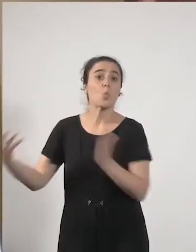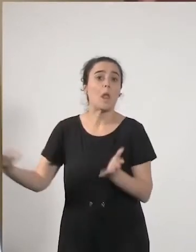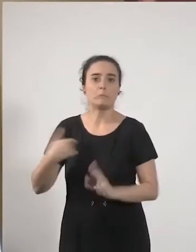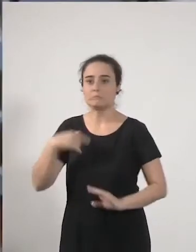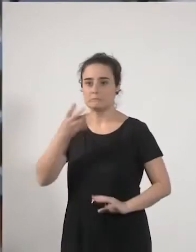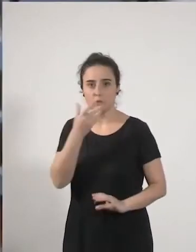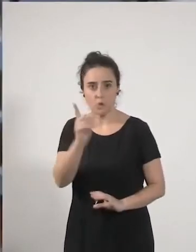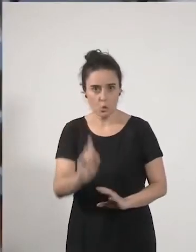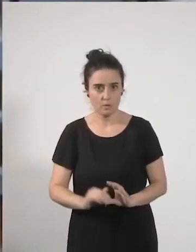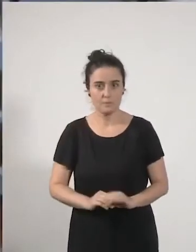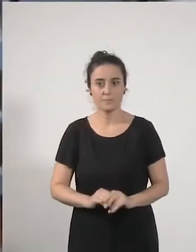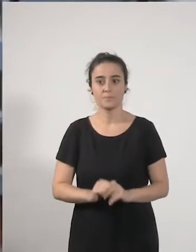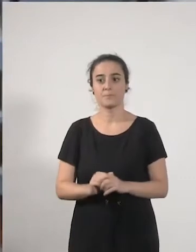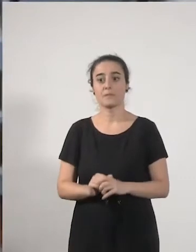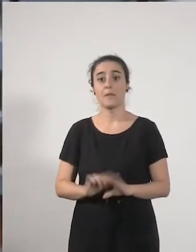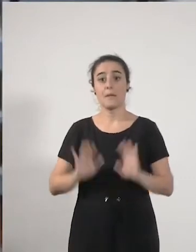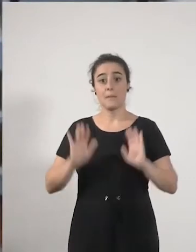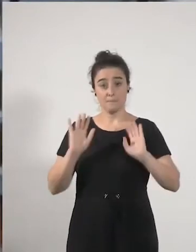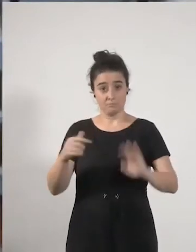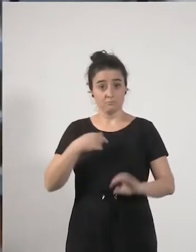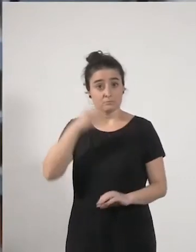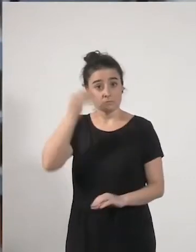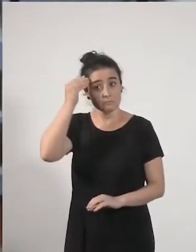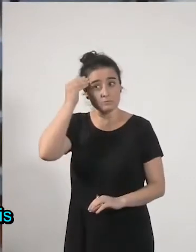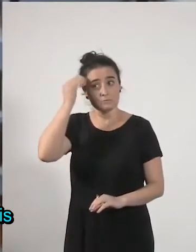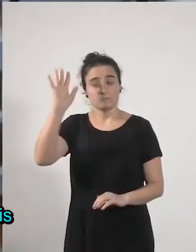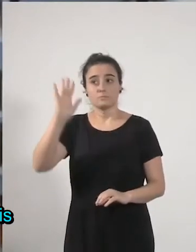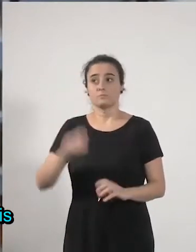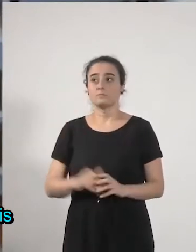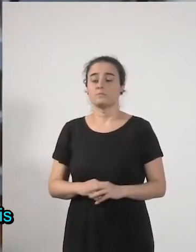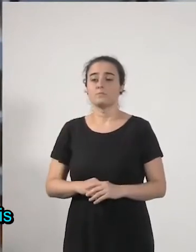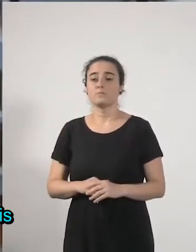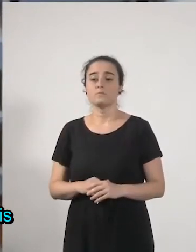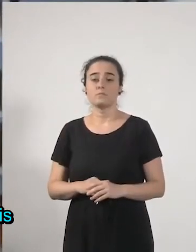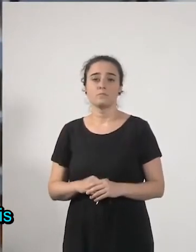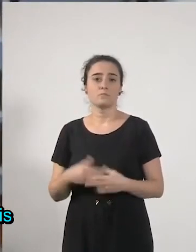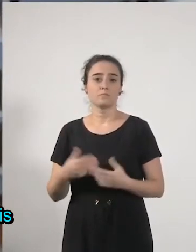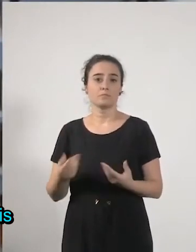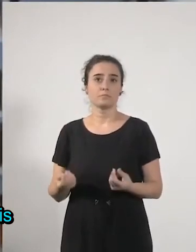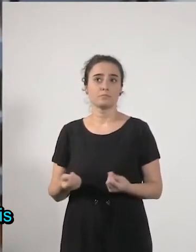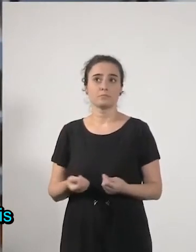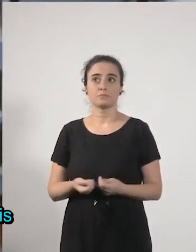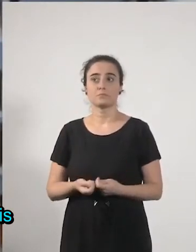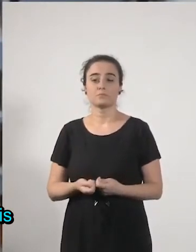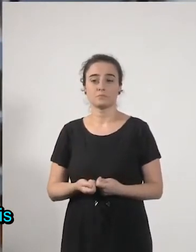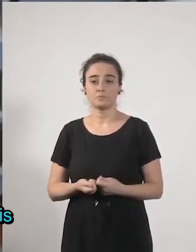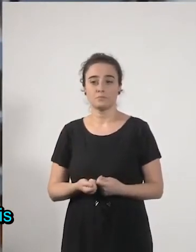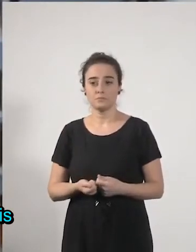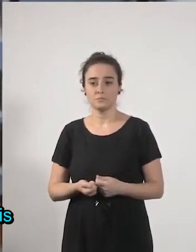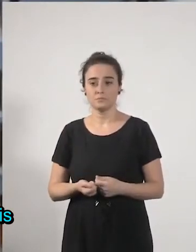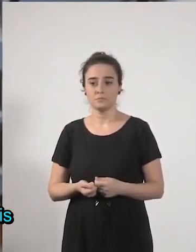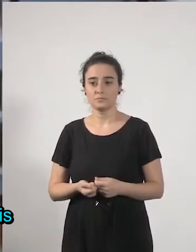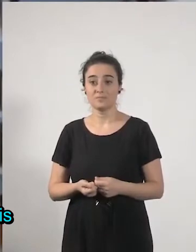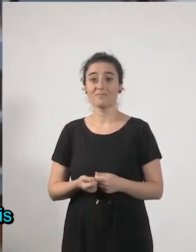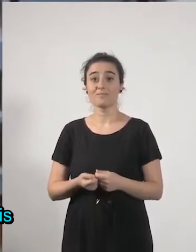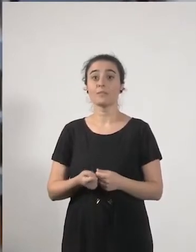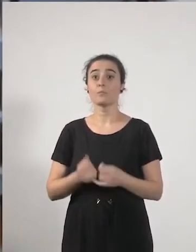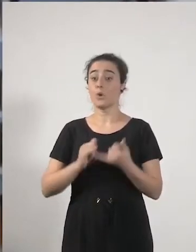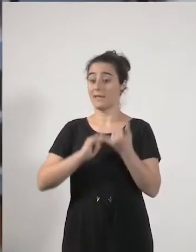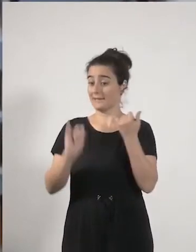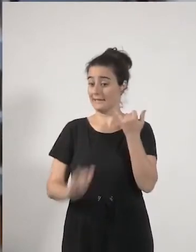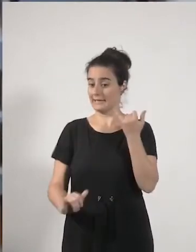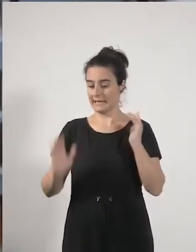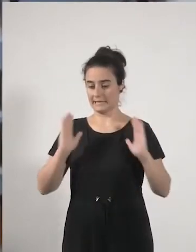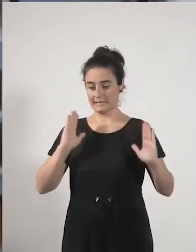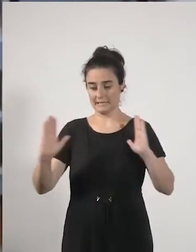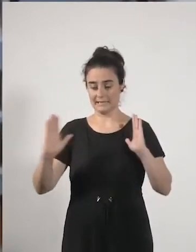creo es que bueno pues así como son en los tiempos de crisis son oportunidades buenas